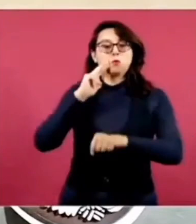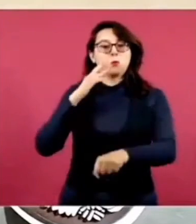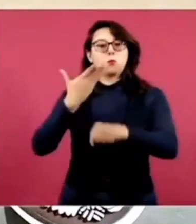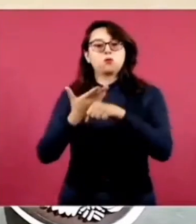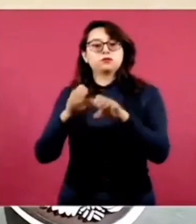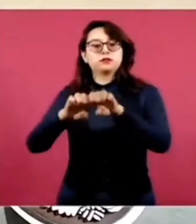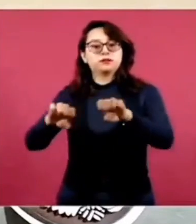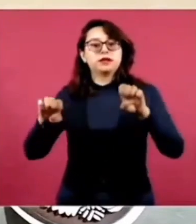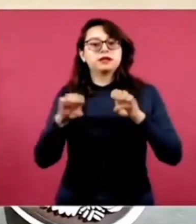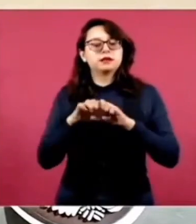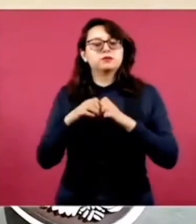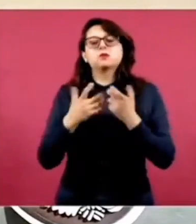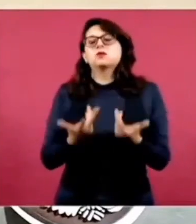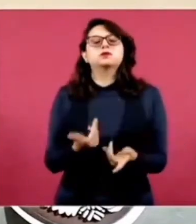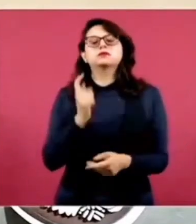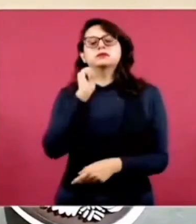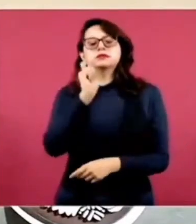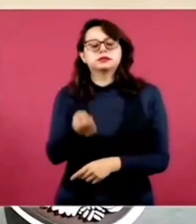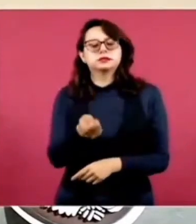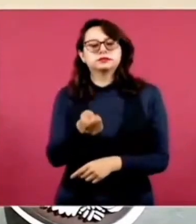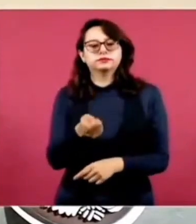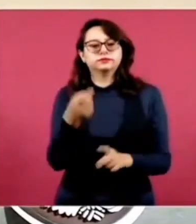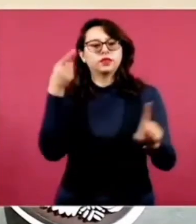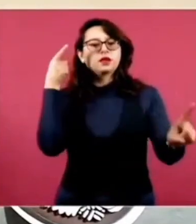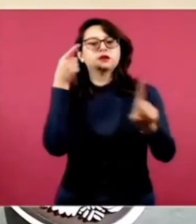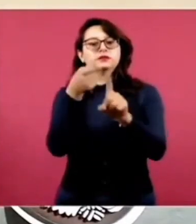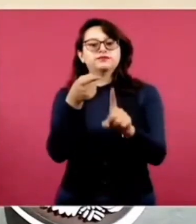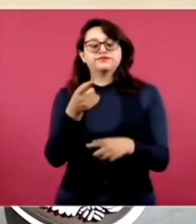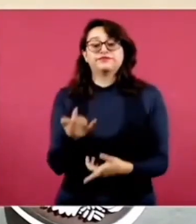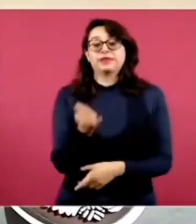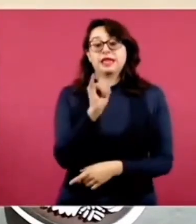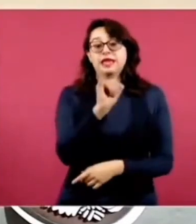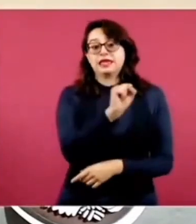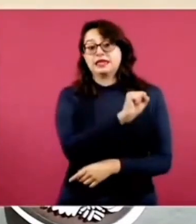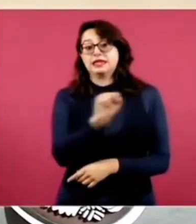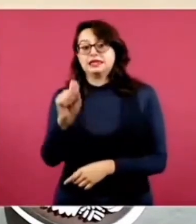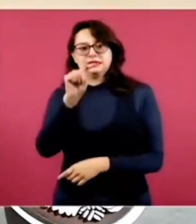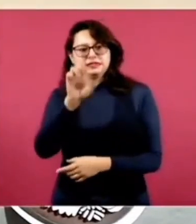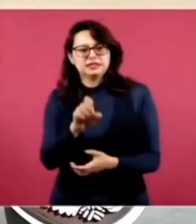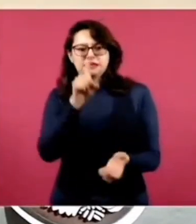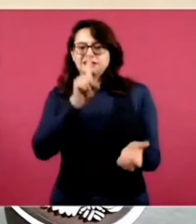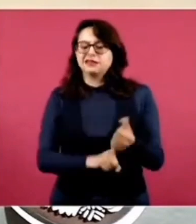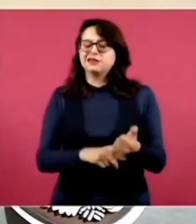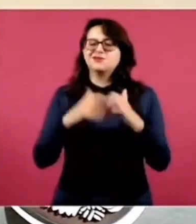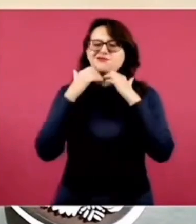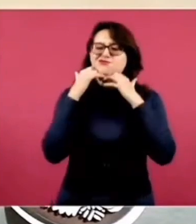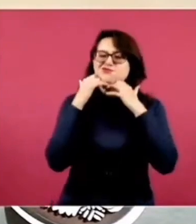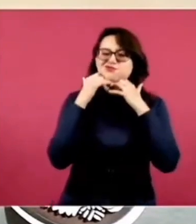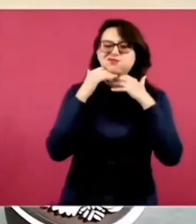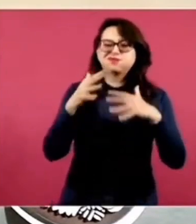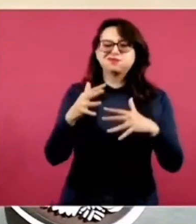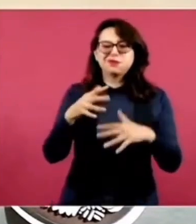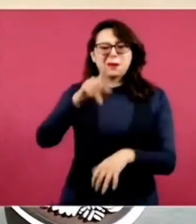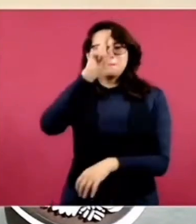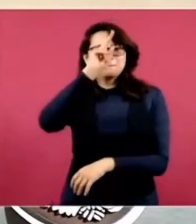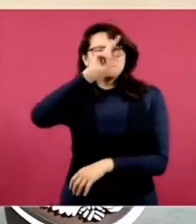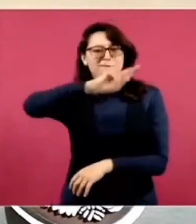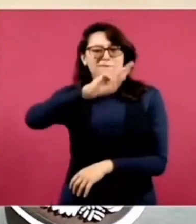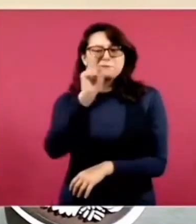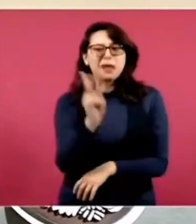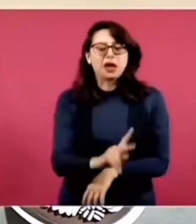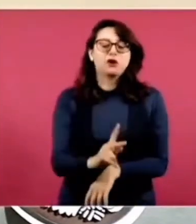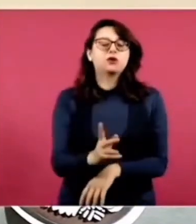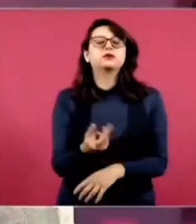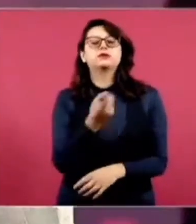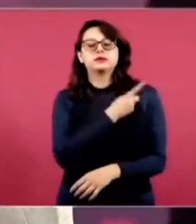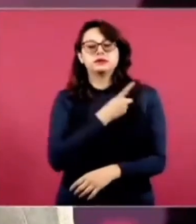la misión de rescatar al Issste y limpiarlo de la corrupción que arrastraba desde los